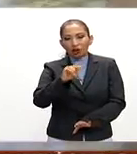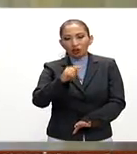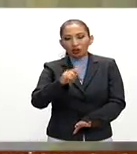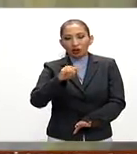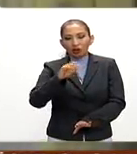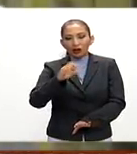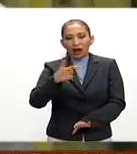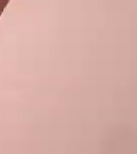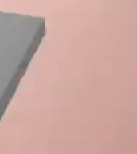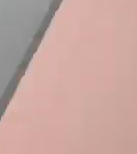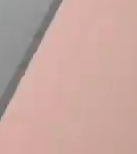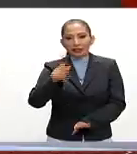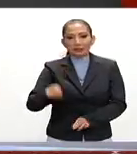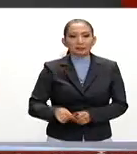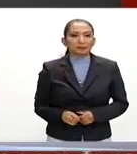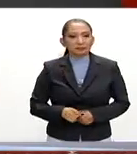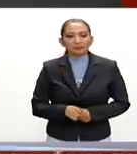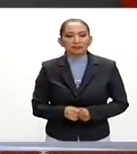Garfias